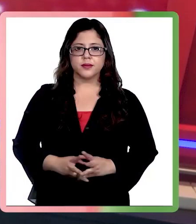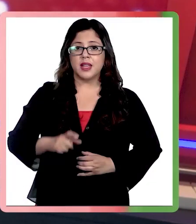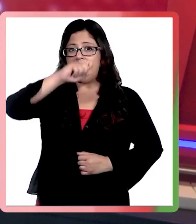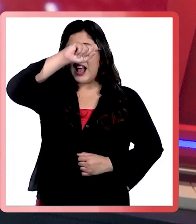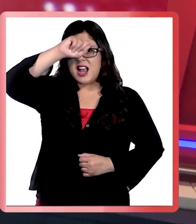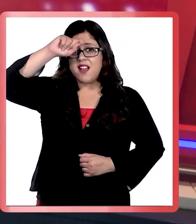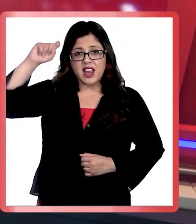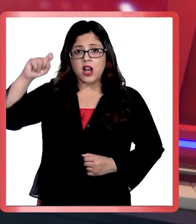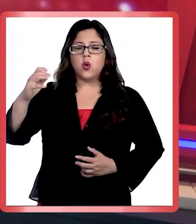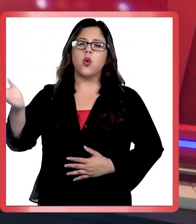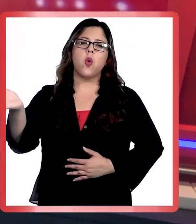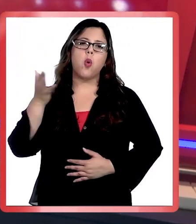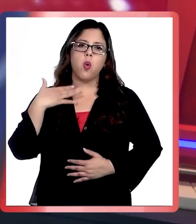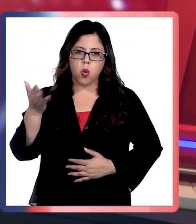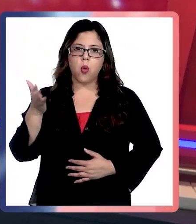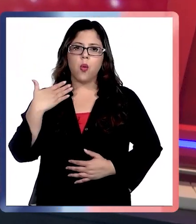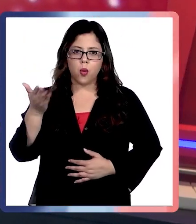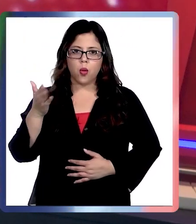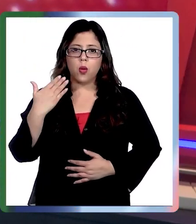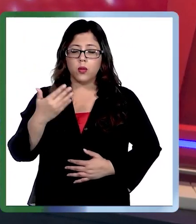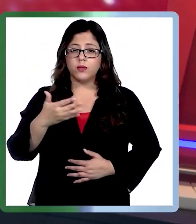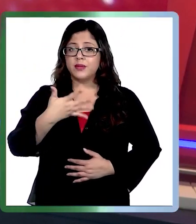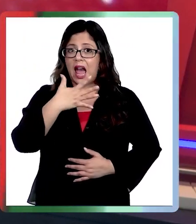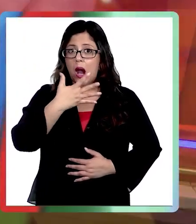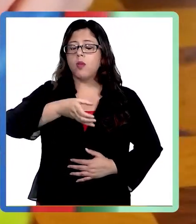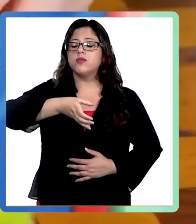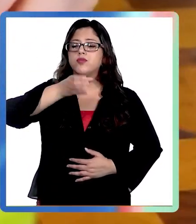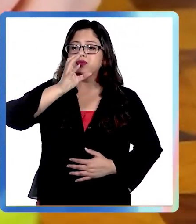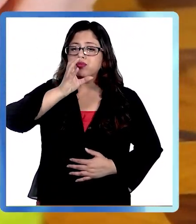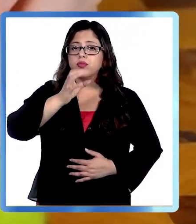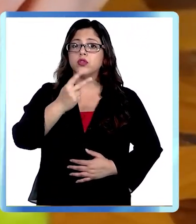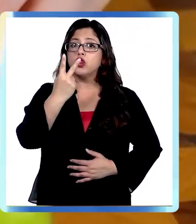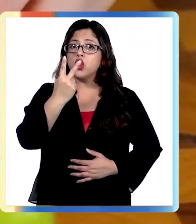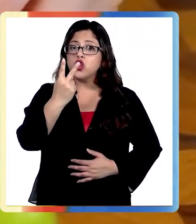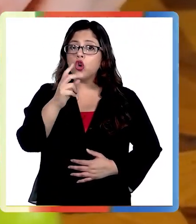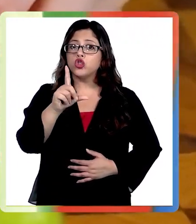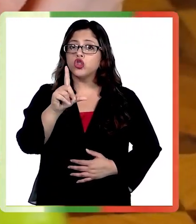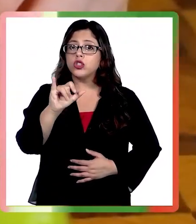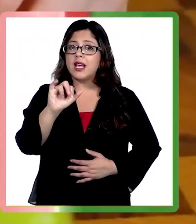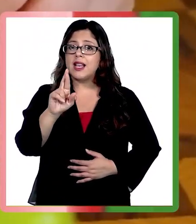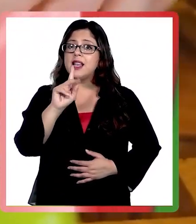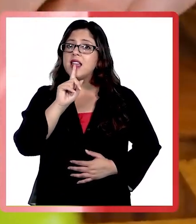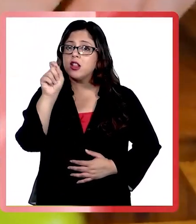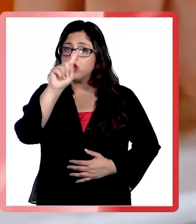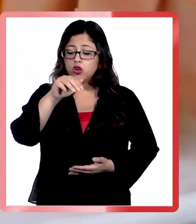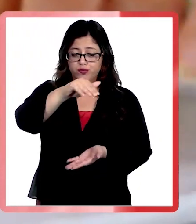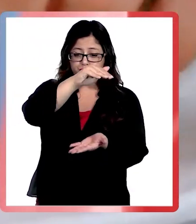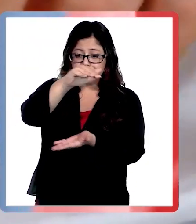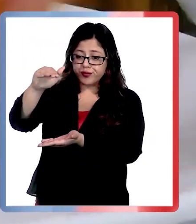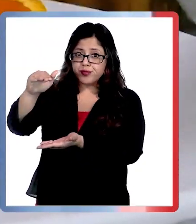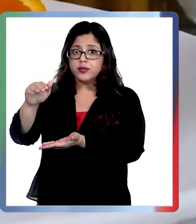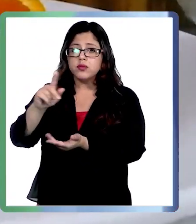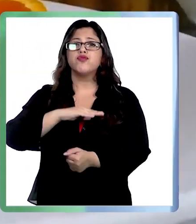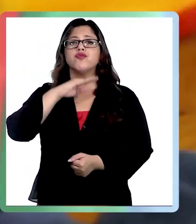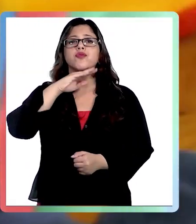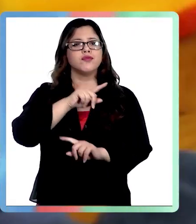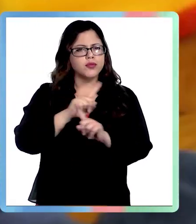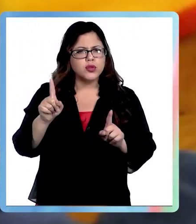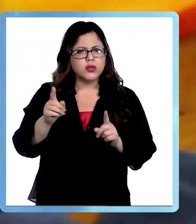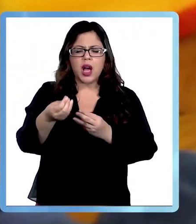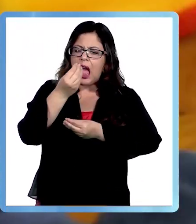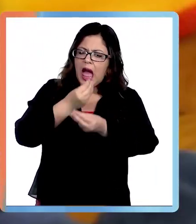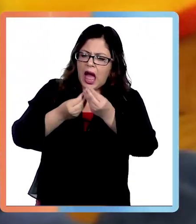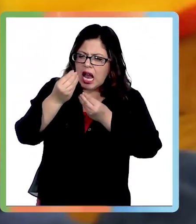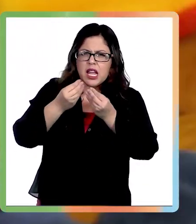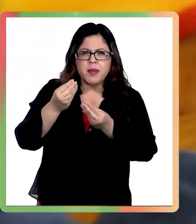Este verano vamos a enfrentar calor extremo y tomar agua, por ejemplo, dos litros al día, no es suficiente. ¿Qué alimentos